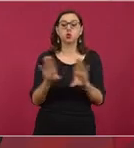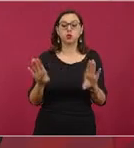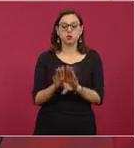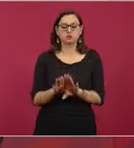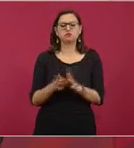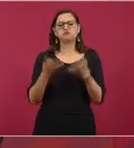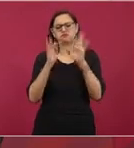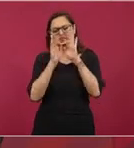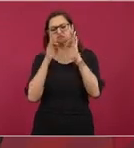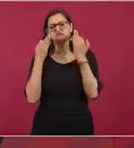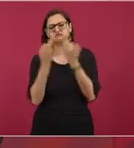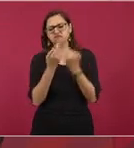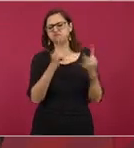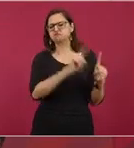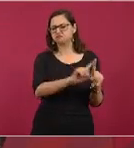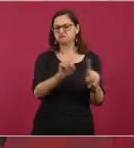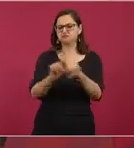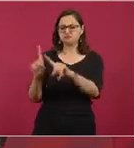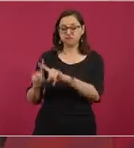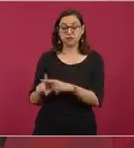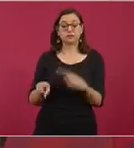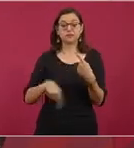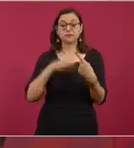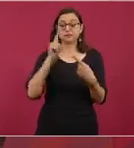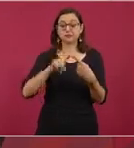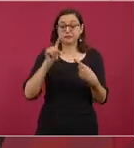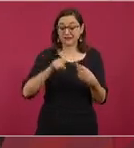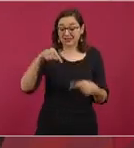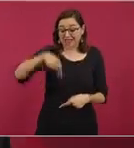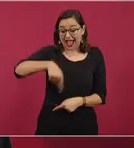produciendo lo que consumimos